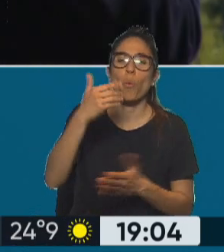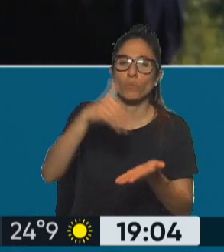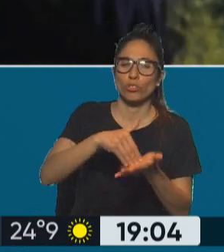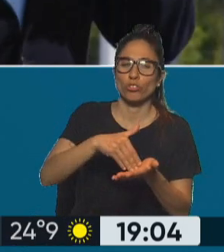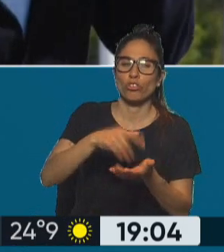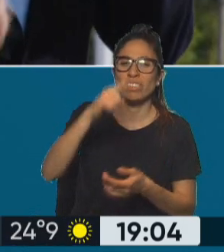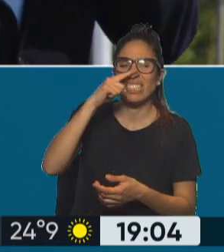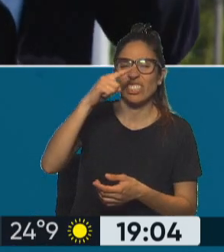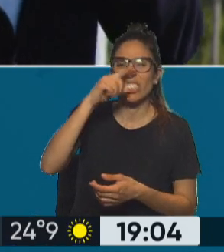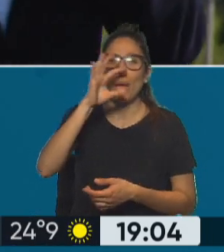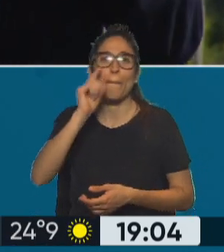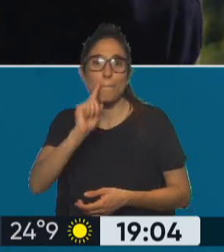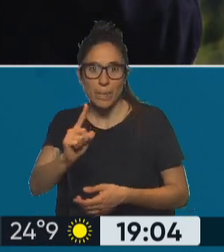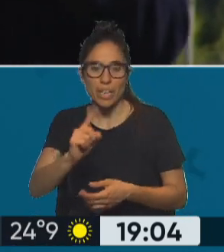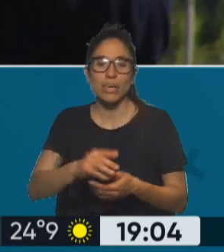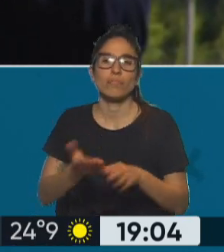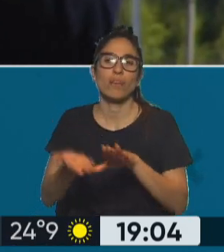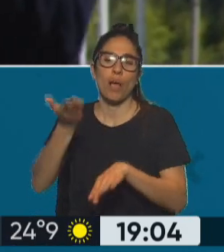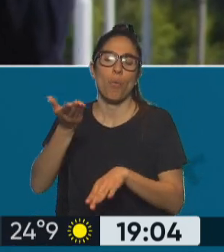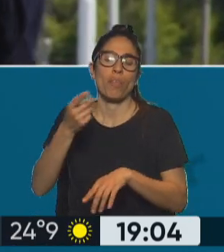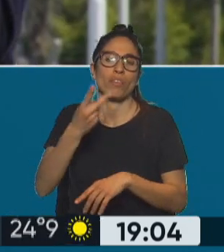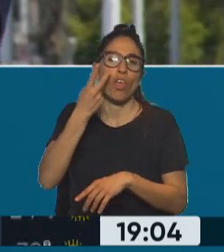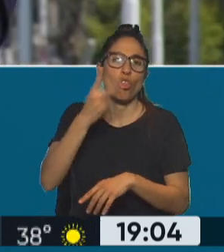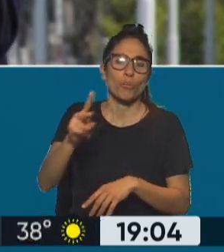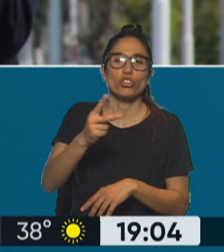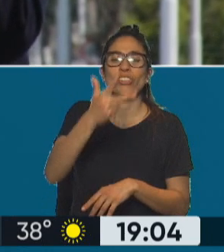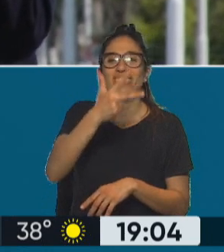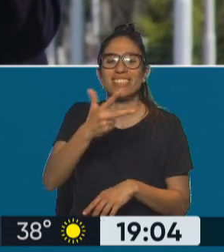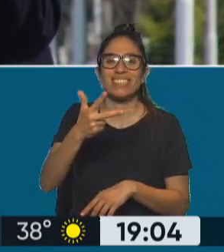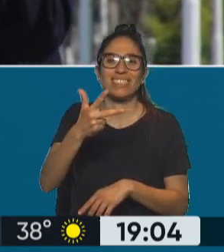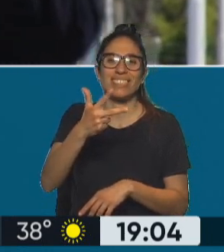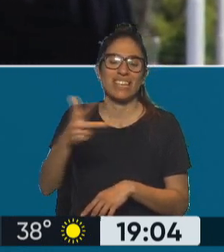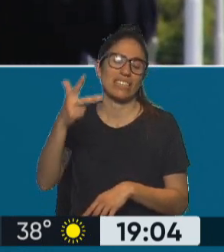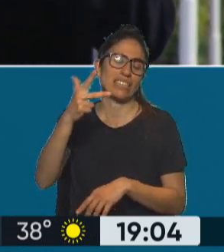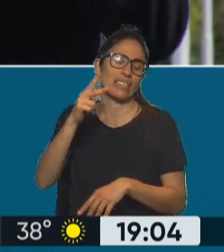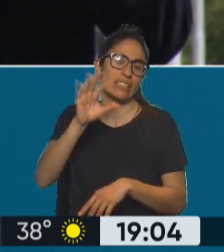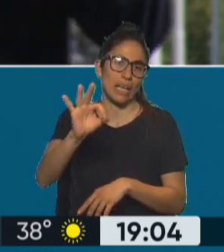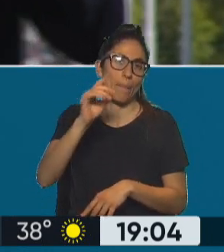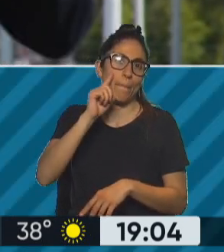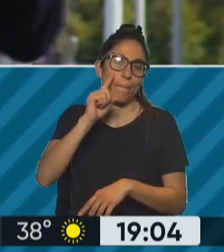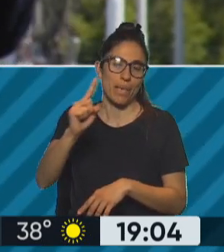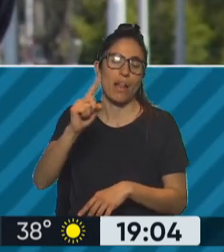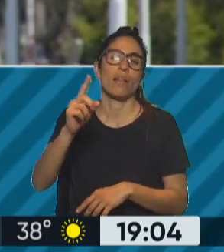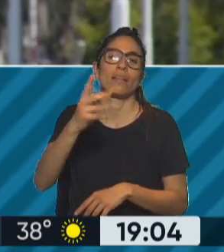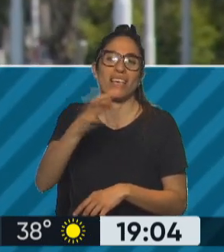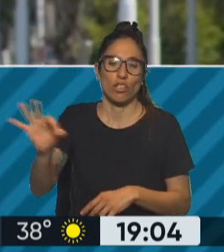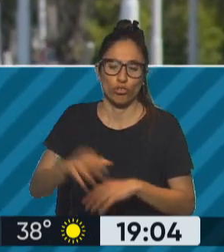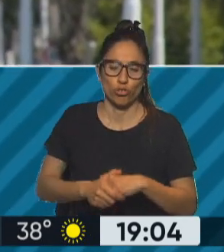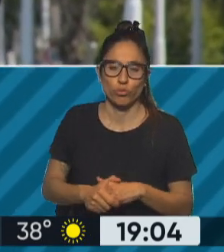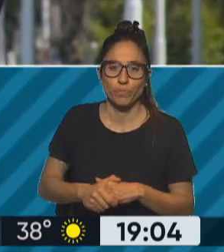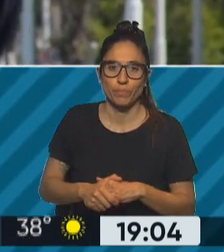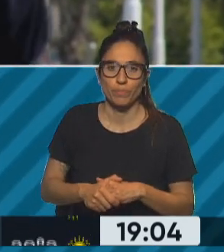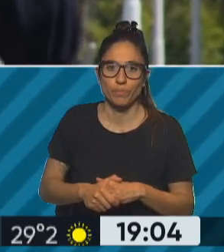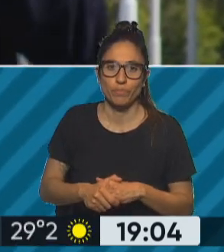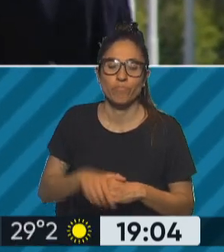asciende a 2.035.500. Es un dato importante recordar que el martes, afuera del Congreso, habrá una gran